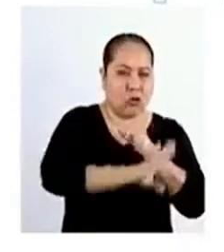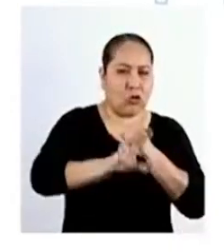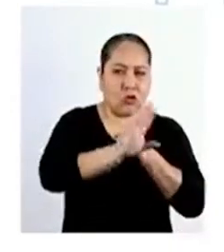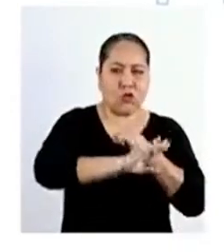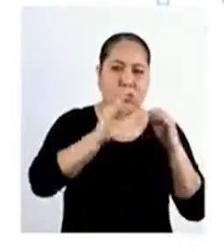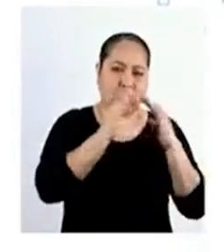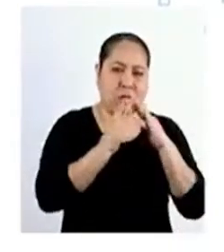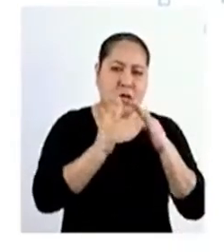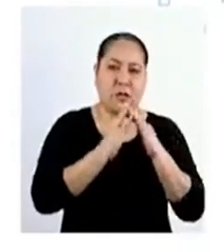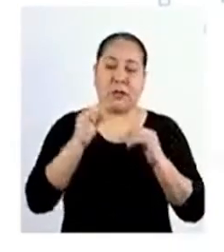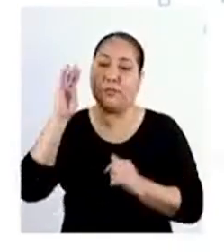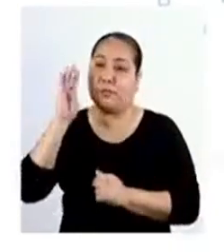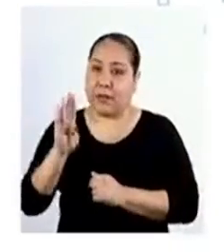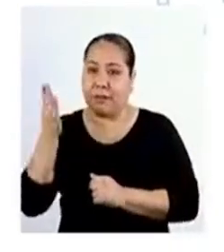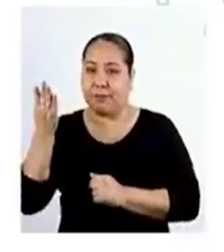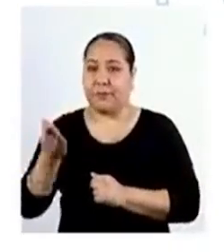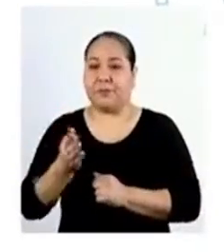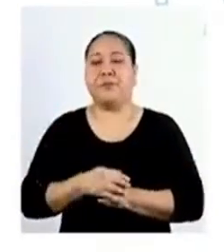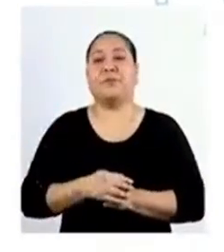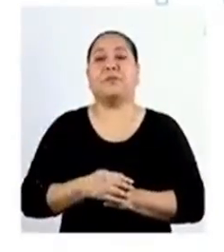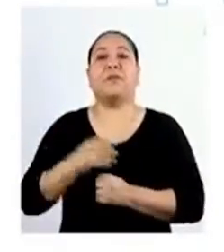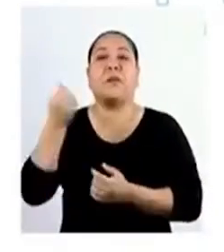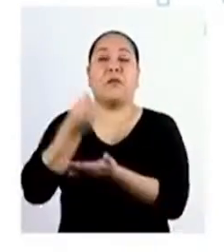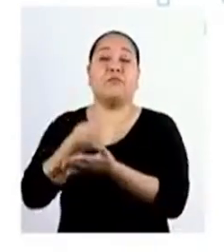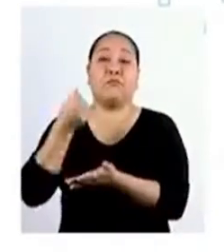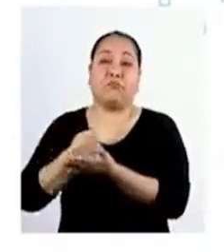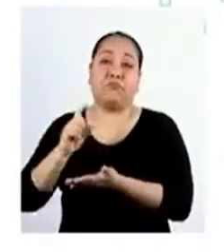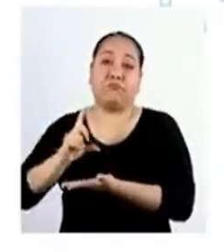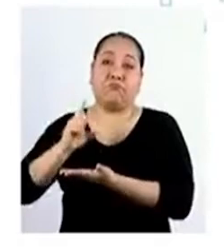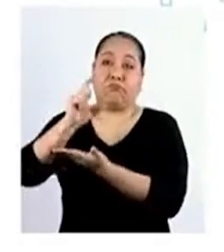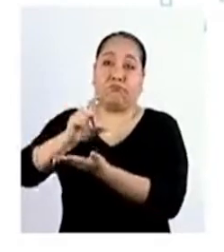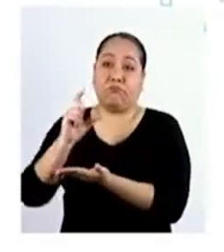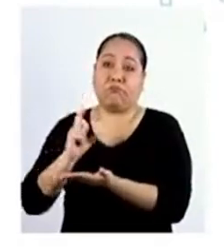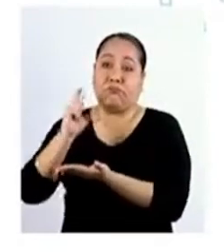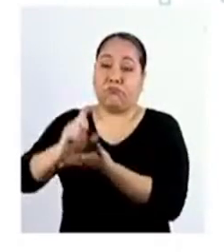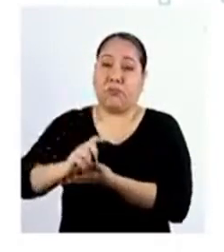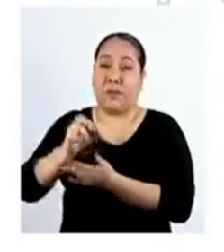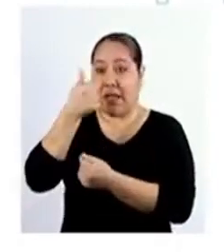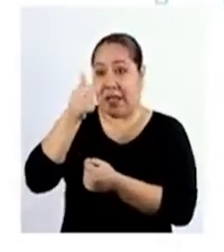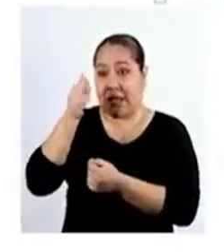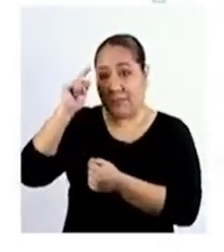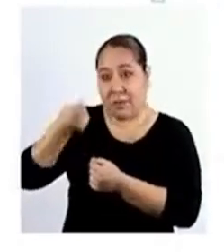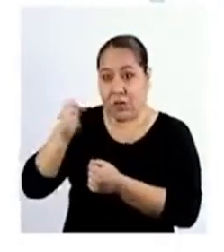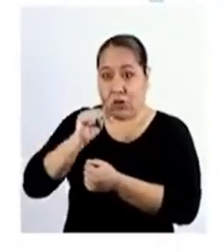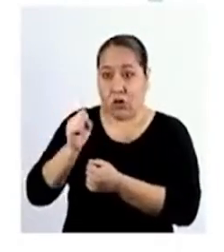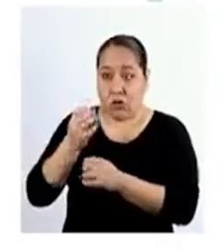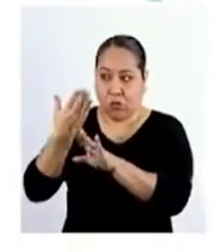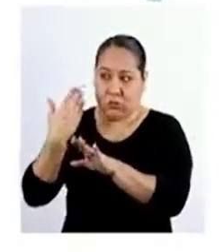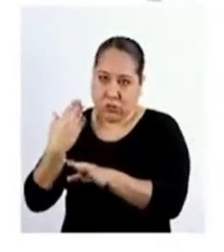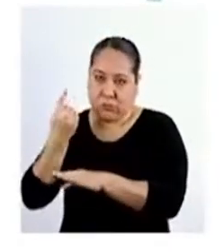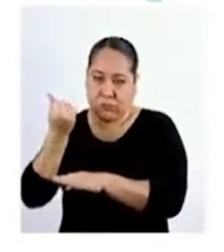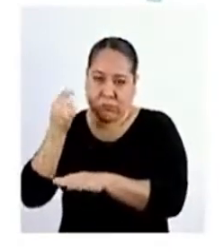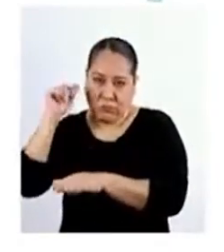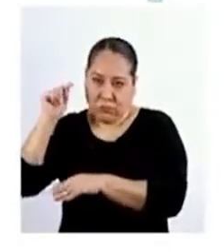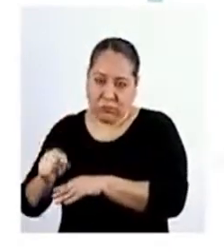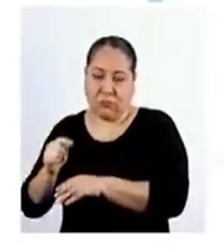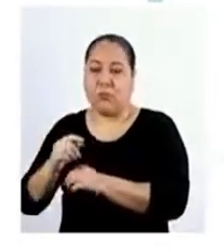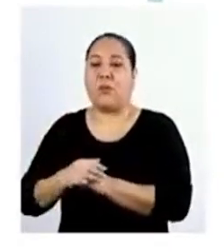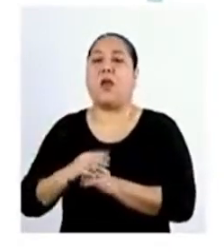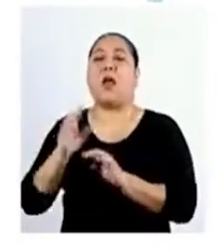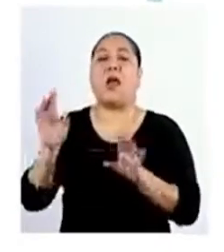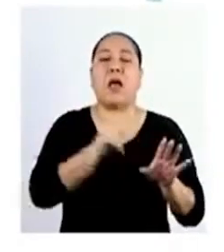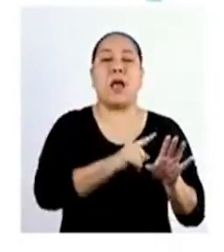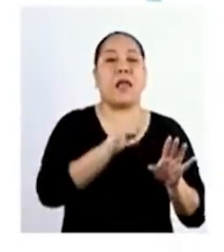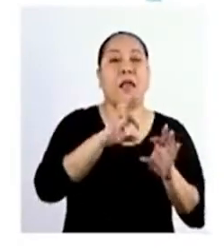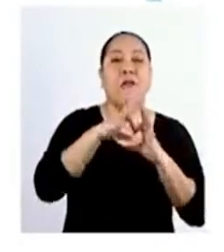la casa Y la opción B Genera más beneficios Que los 10.000 soles Que tiene su costo En